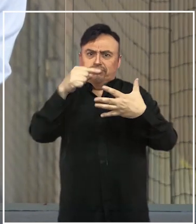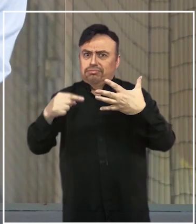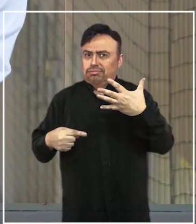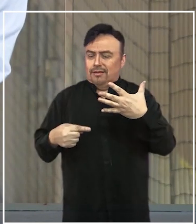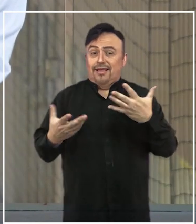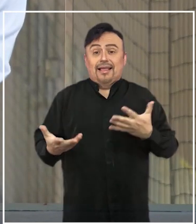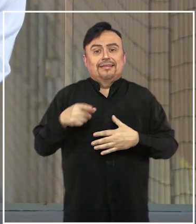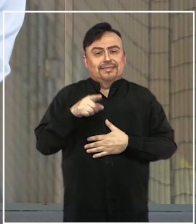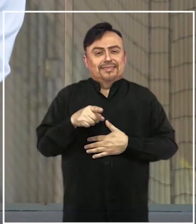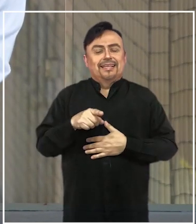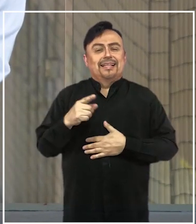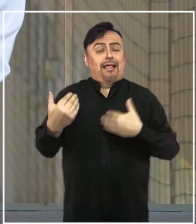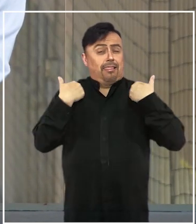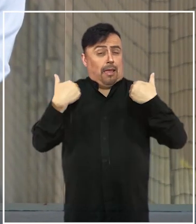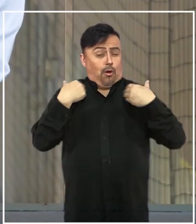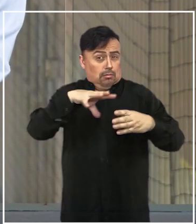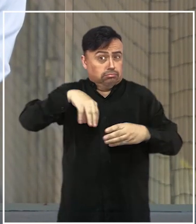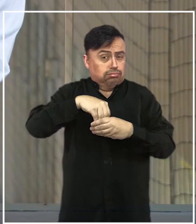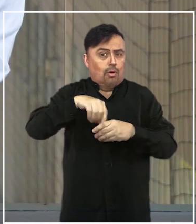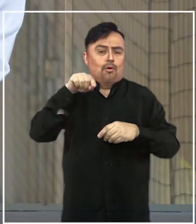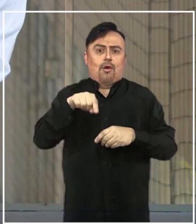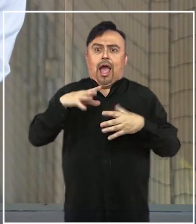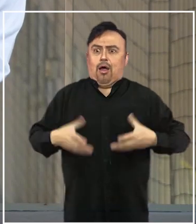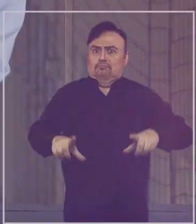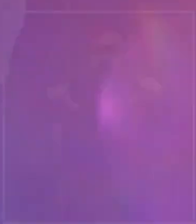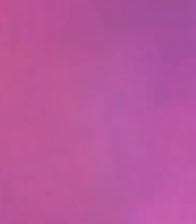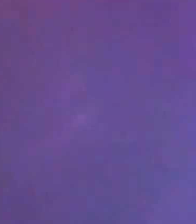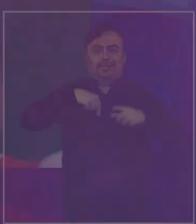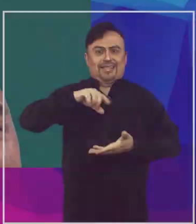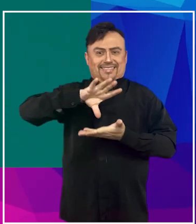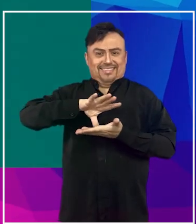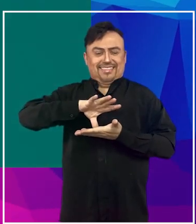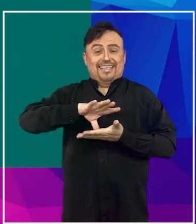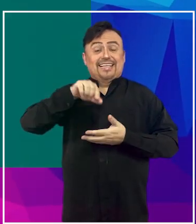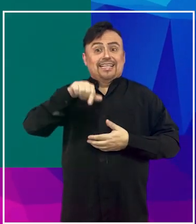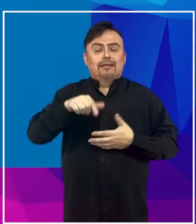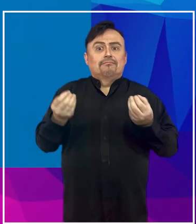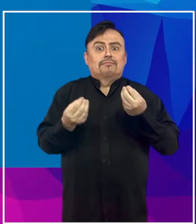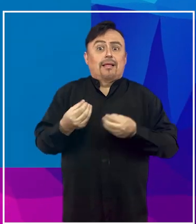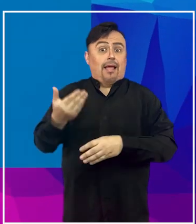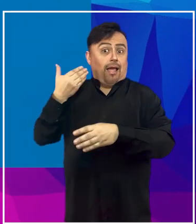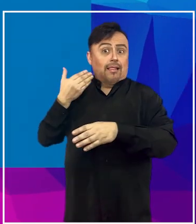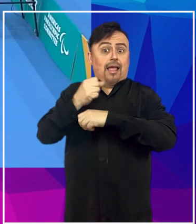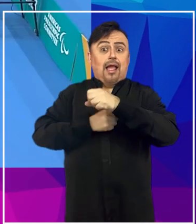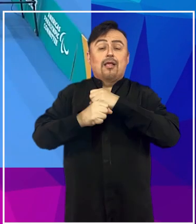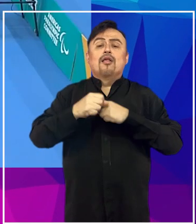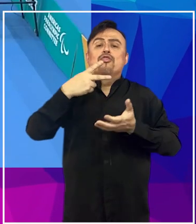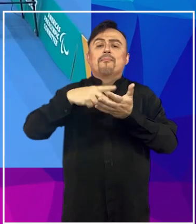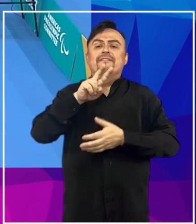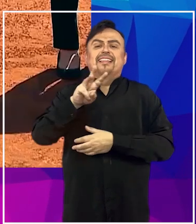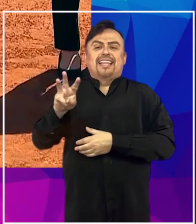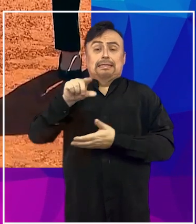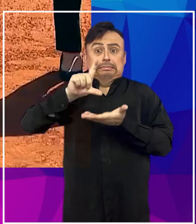y sin duda el deporte inclusivo ha tomado protagonismo en nuestro país. Esto luego de que en el año 2023 Chile fuera